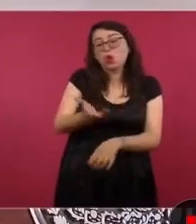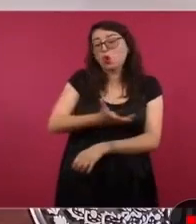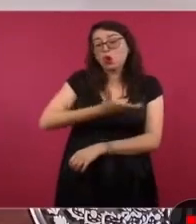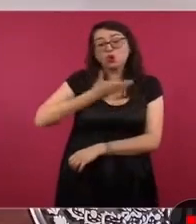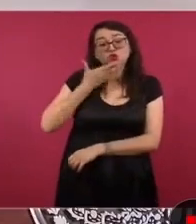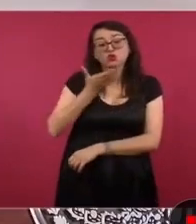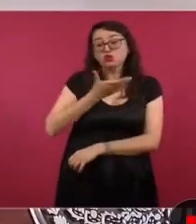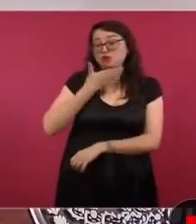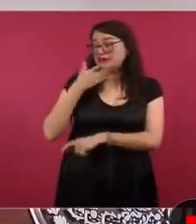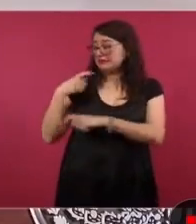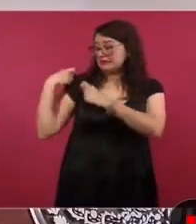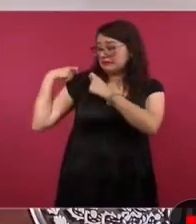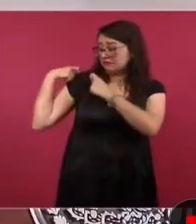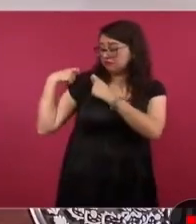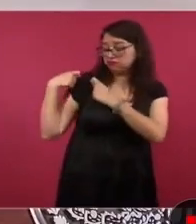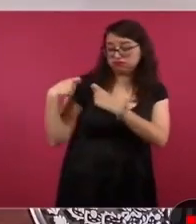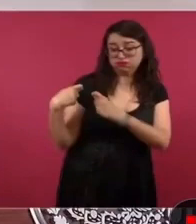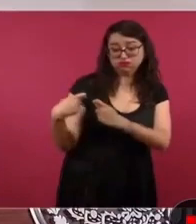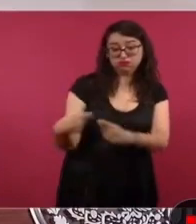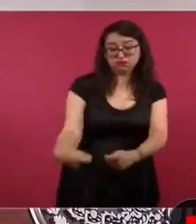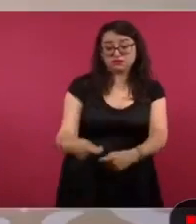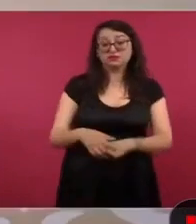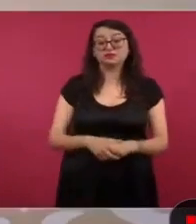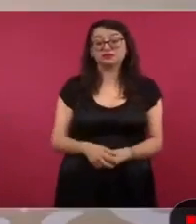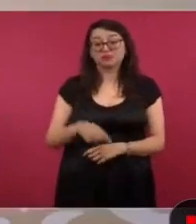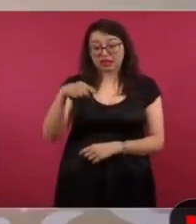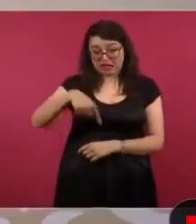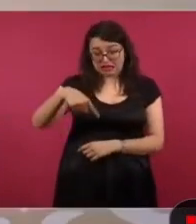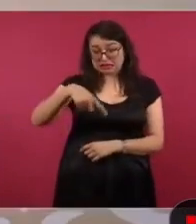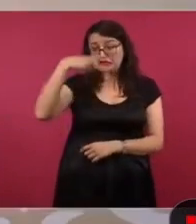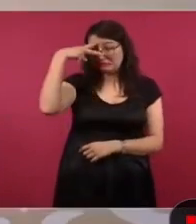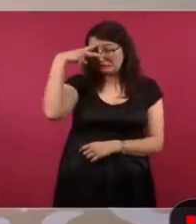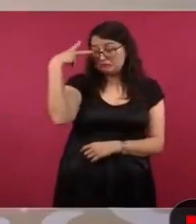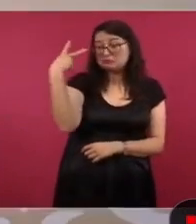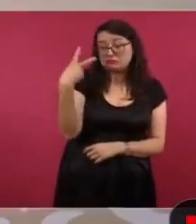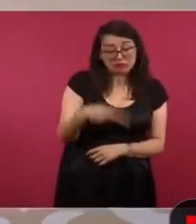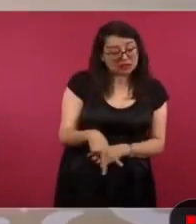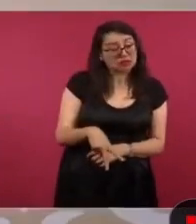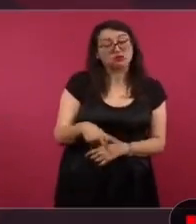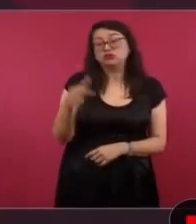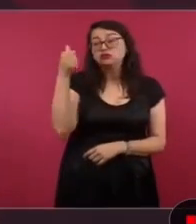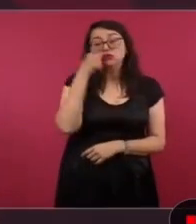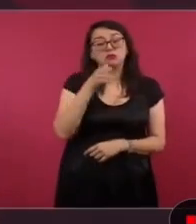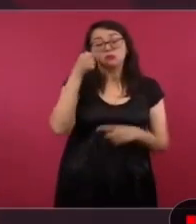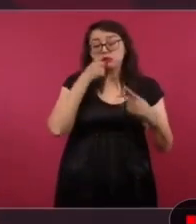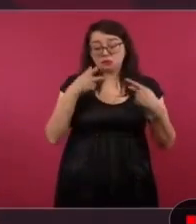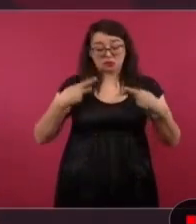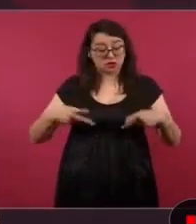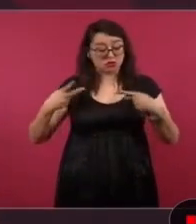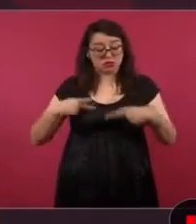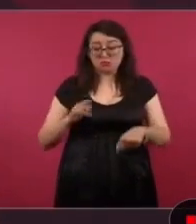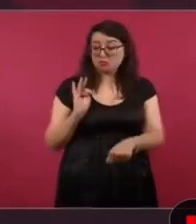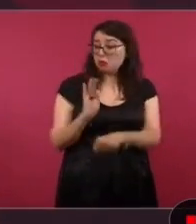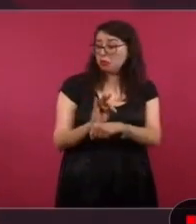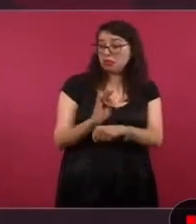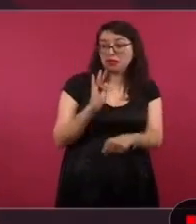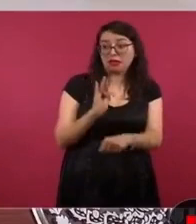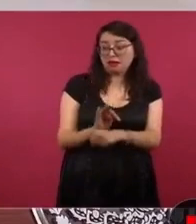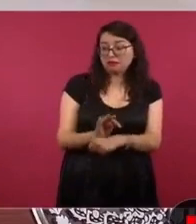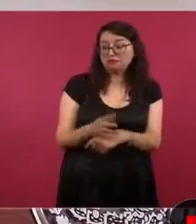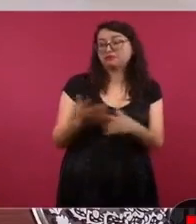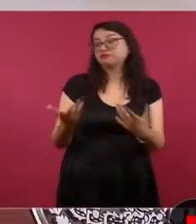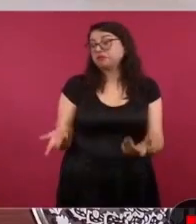Aquí en este país se le dio protección a ecuatorianos, a chilenos, a